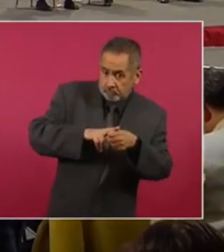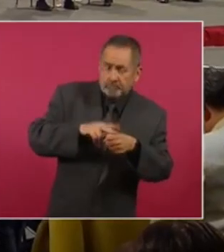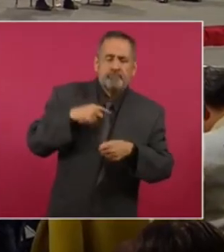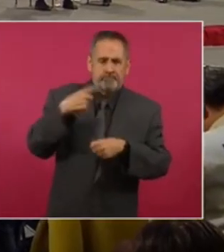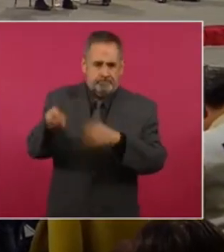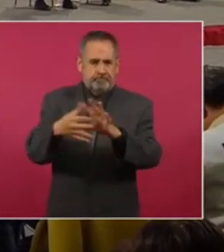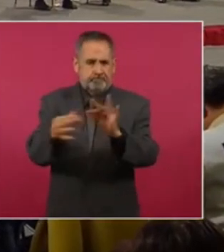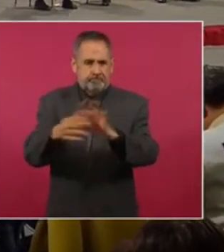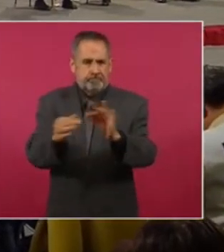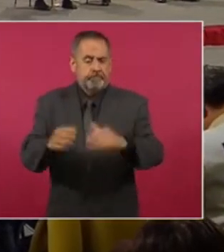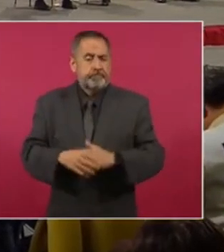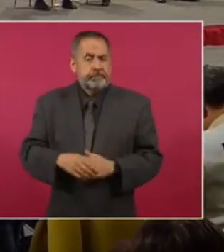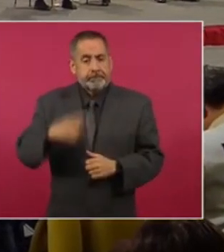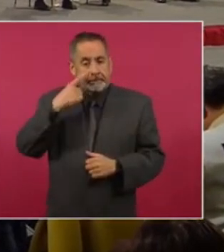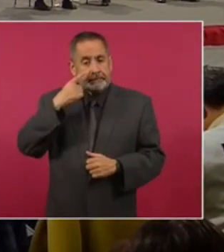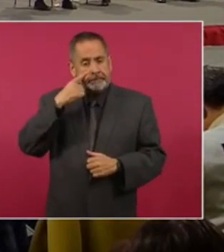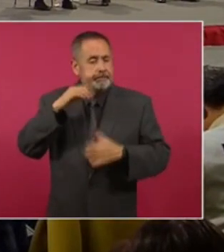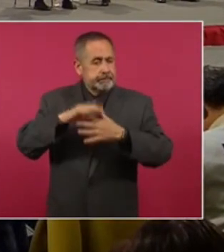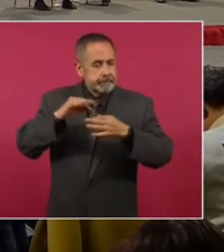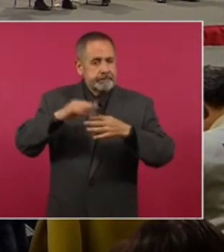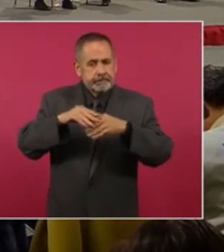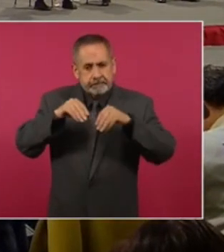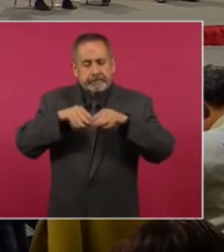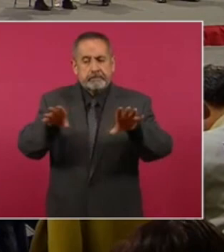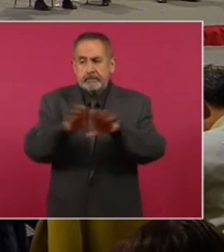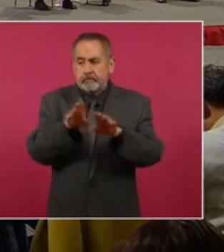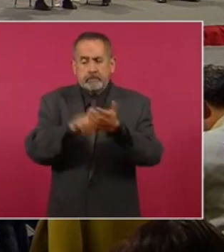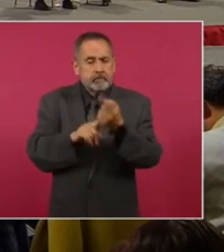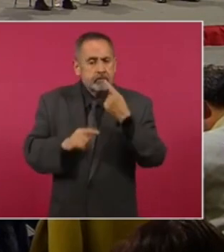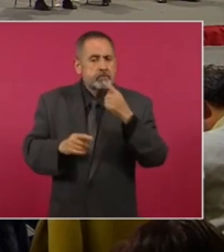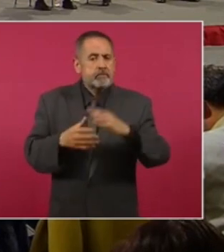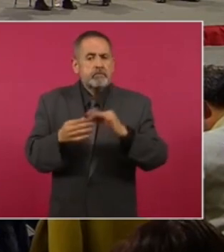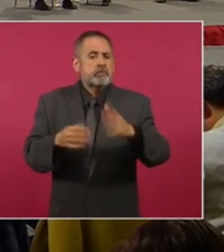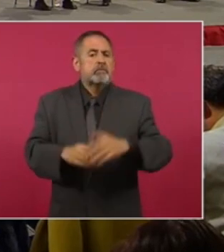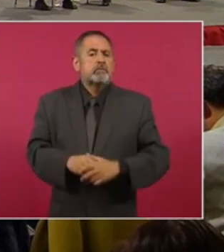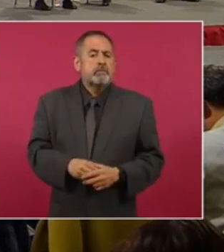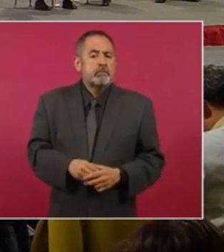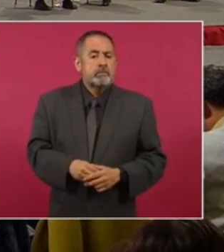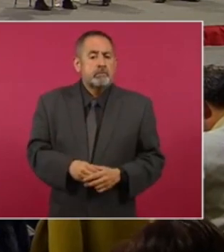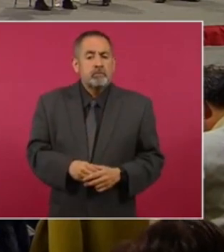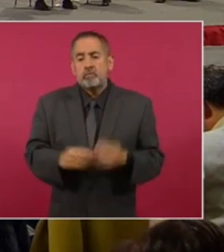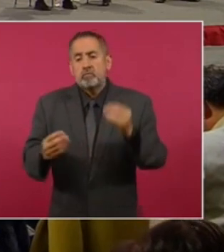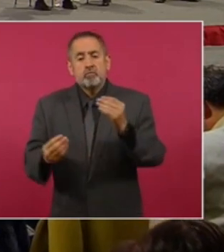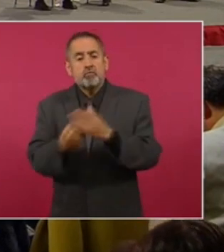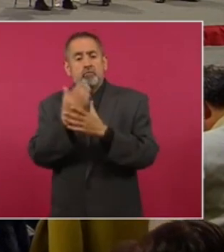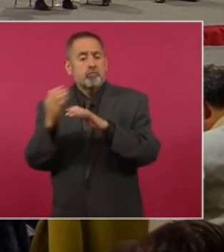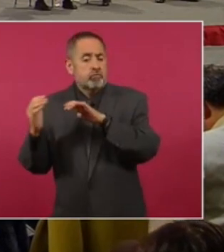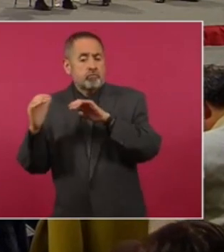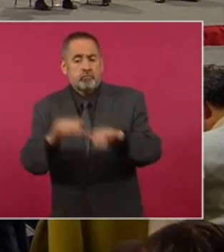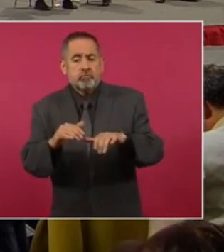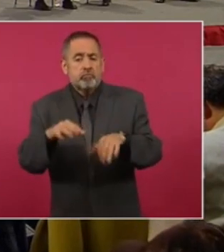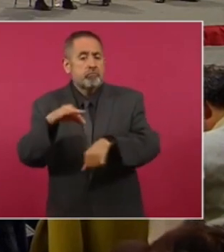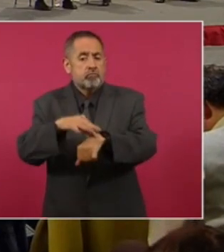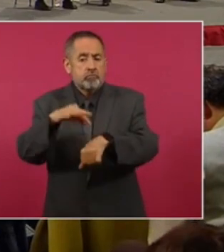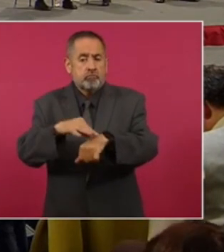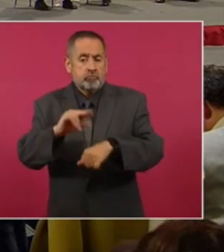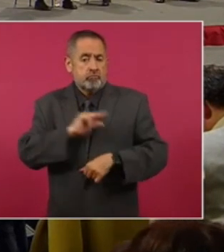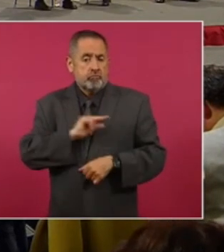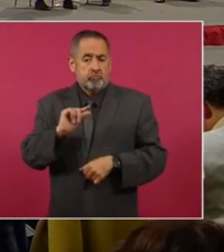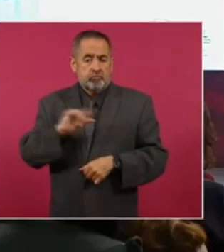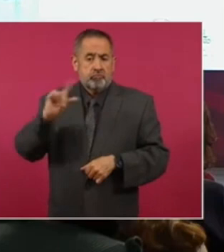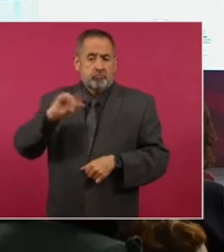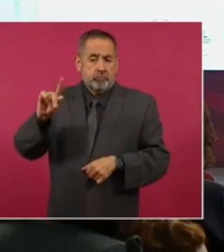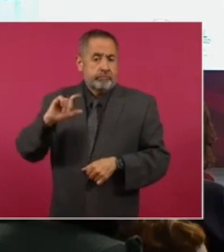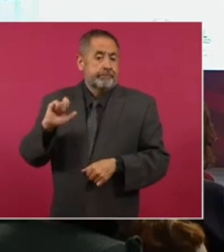El director del Instituto Mexicano del Seguro Social, el IMSS, Zoé Robledo, dio a conocer que ya fueron contratados